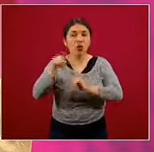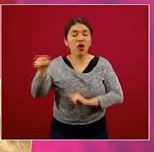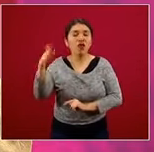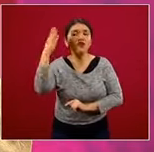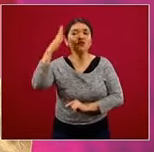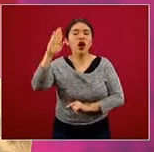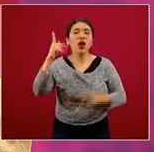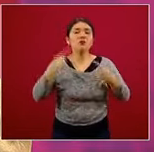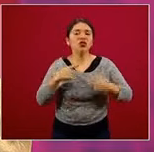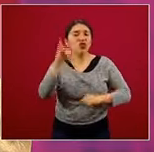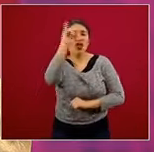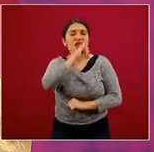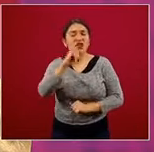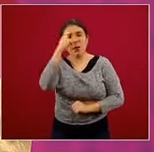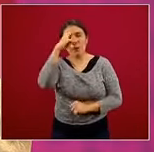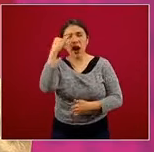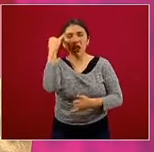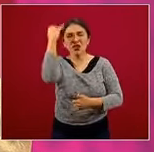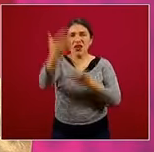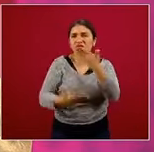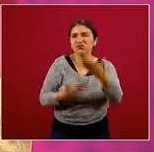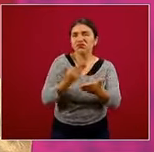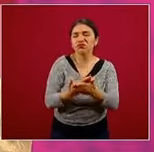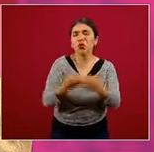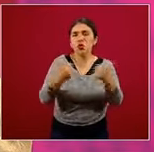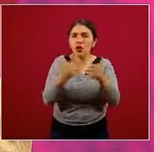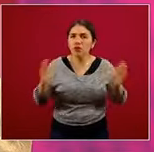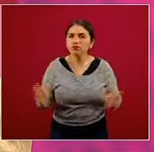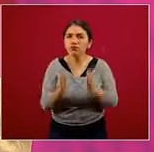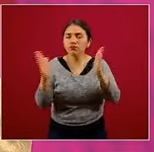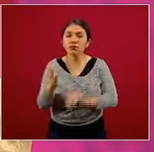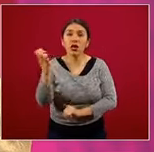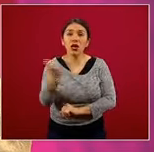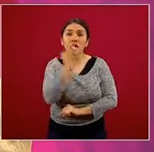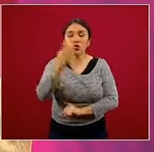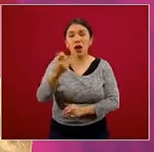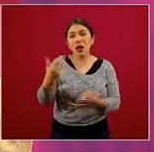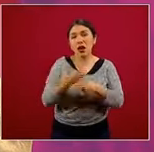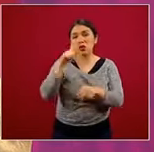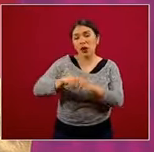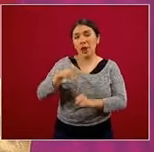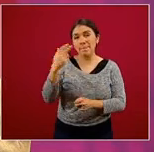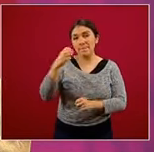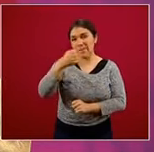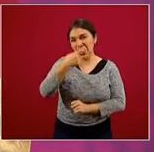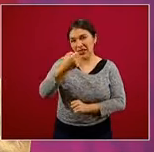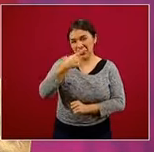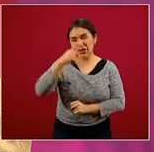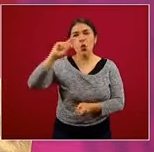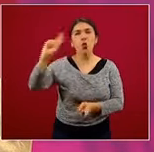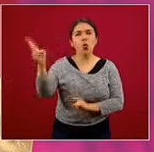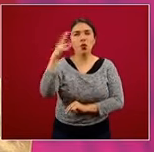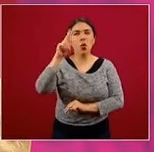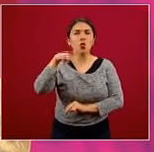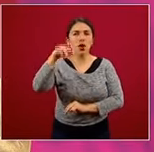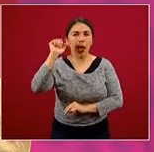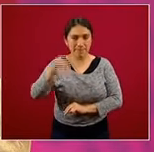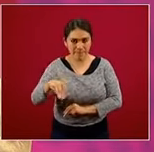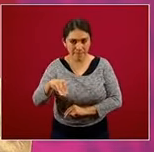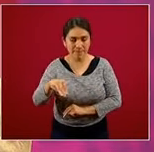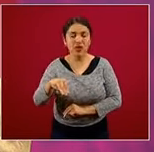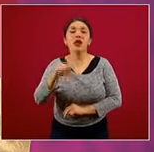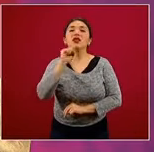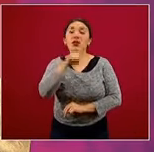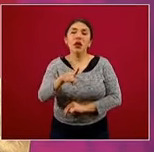él fue el editor en jefe de una iniciativa que impulsó la Academia Nacional de Medicina, la Universidad Nacional Autónoma de